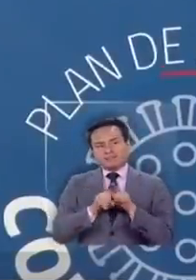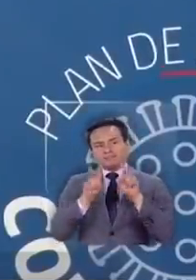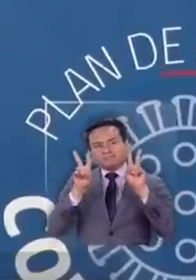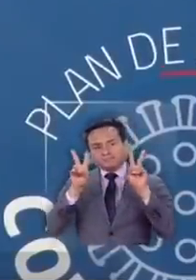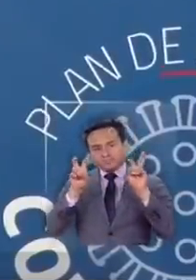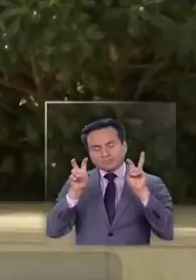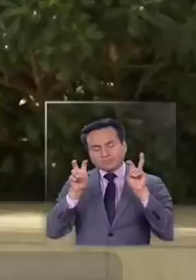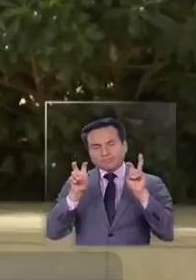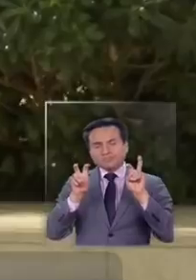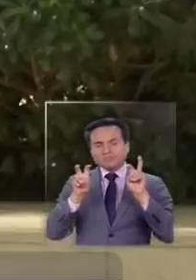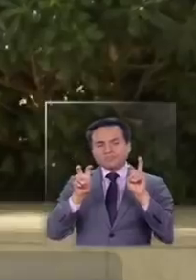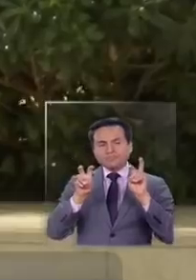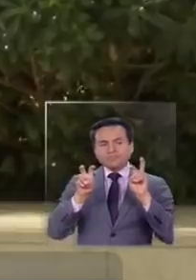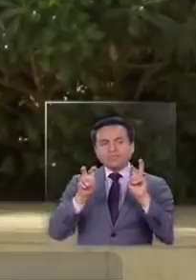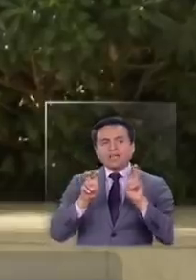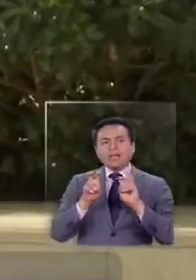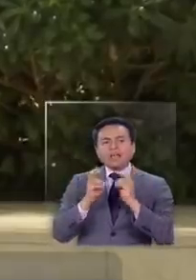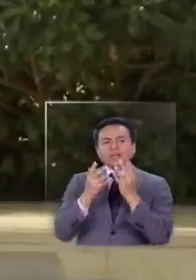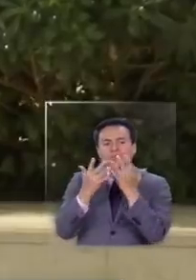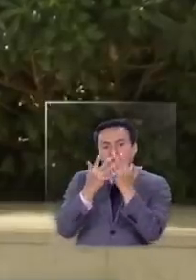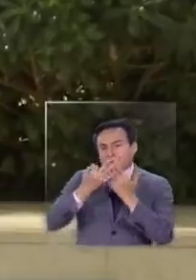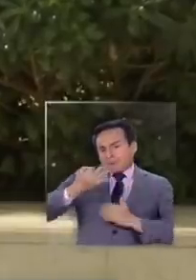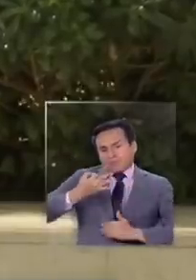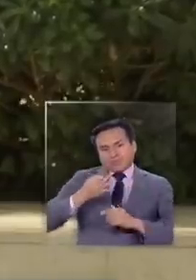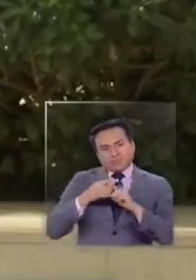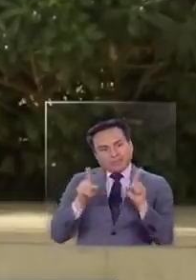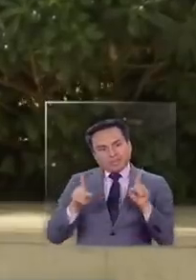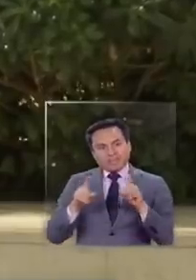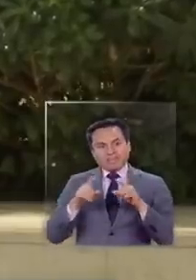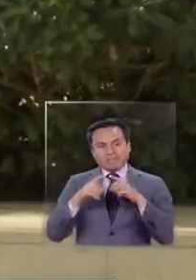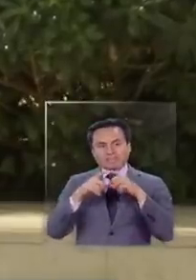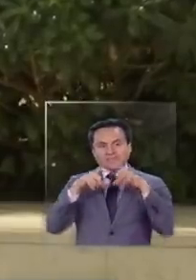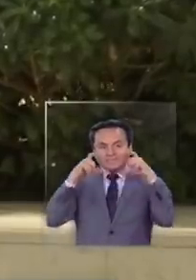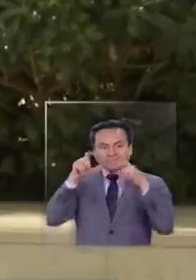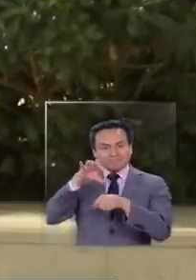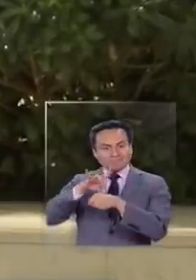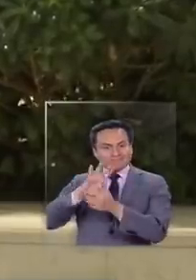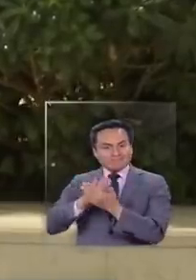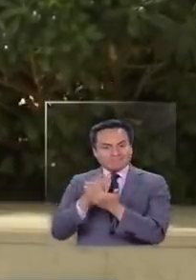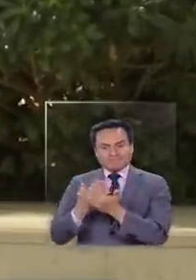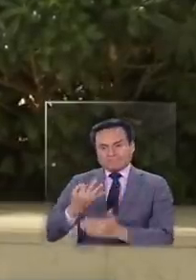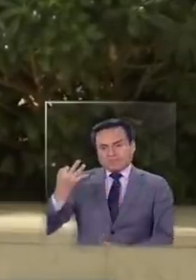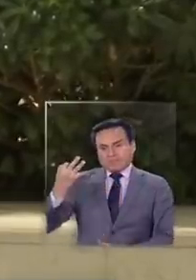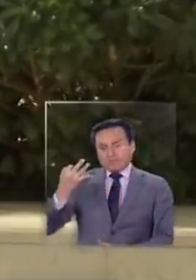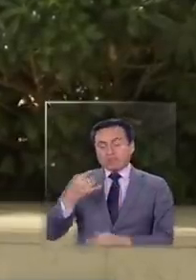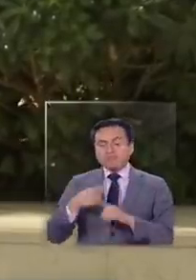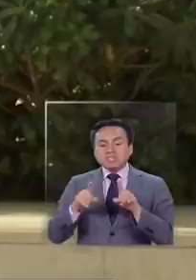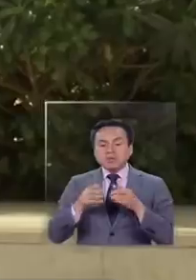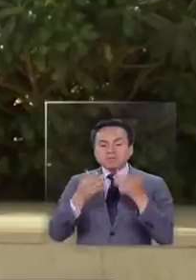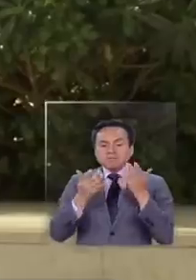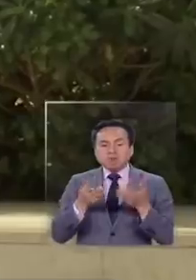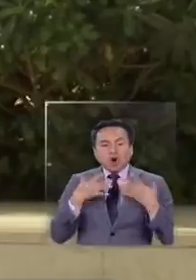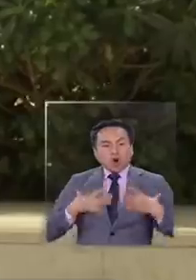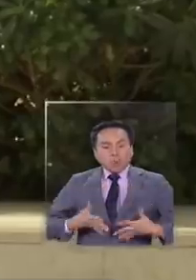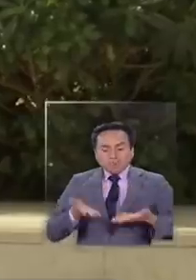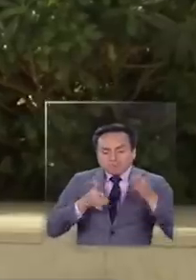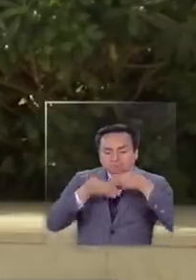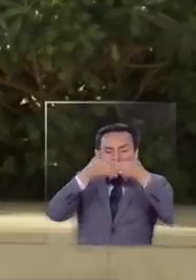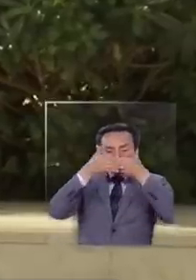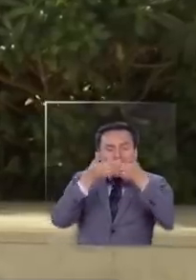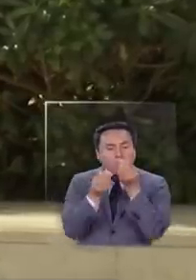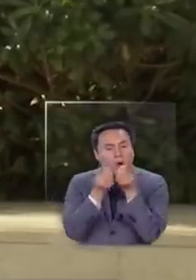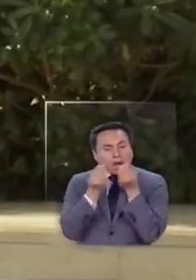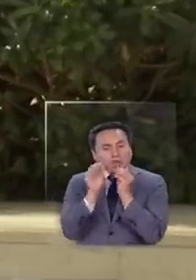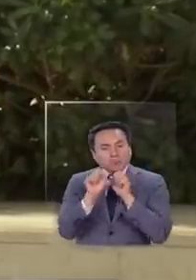un aislamiento perfecto, como podrían ser estas del personal de la salud, pero ofrece una buena barrera. No olvidemos que